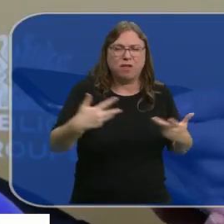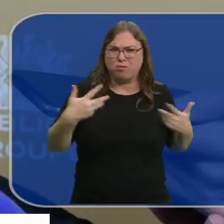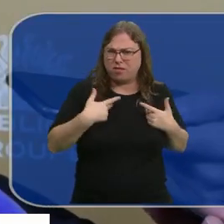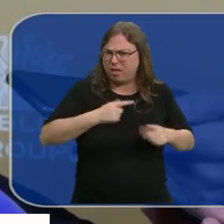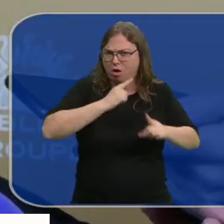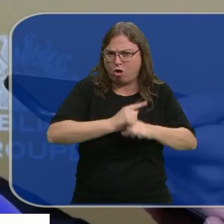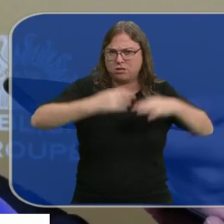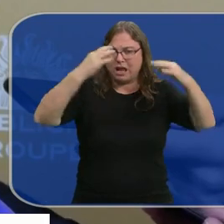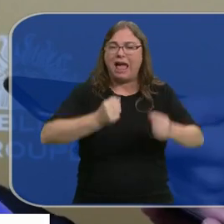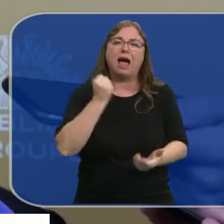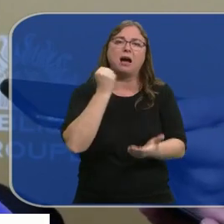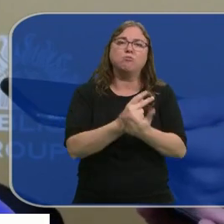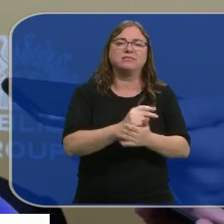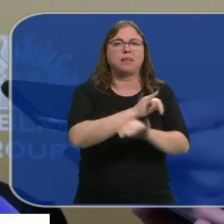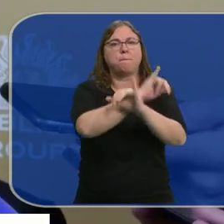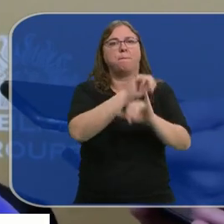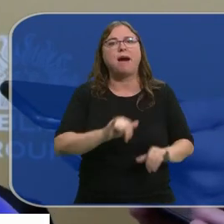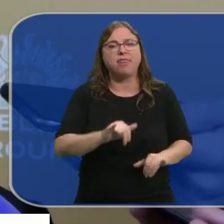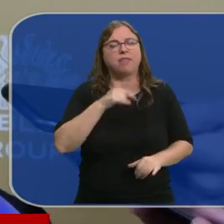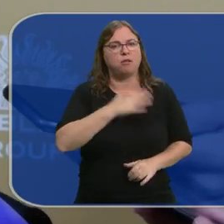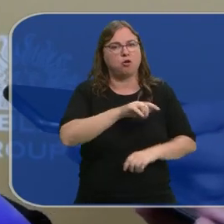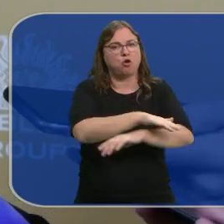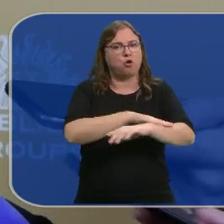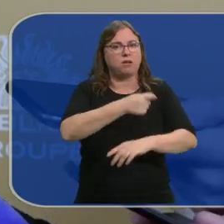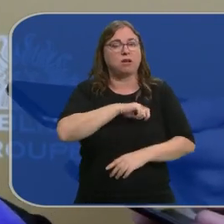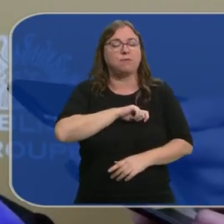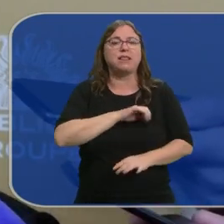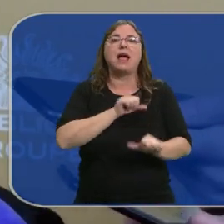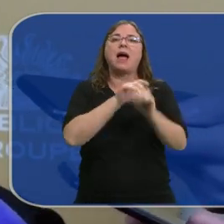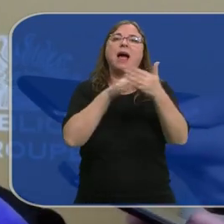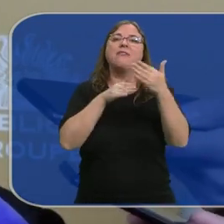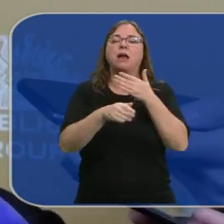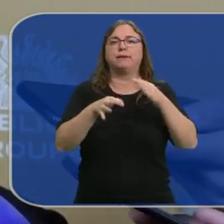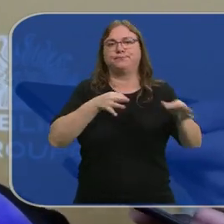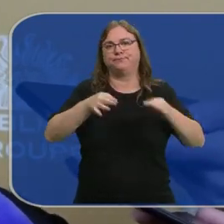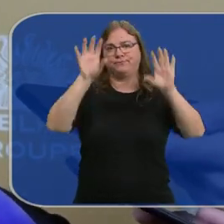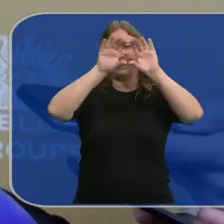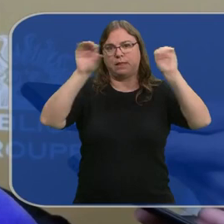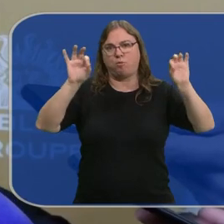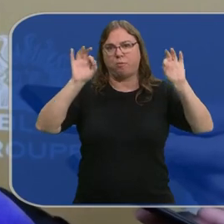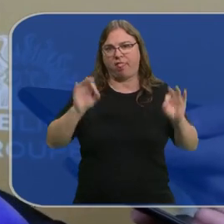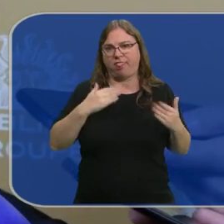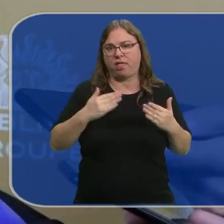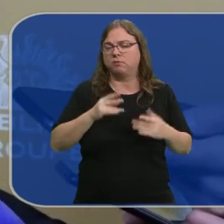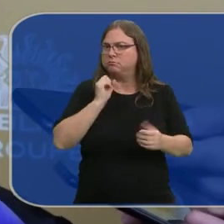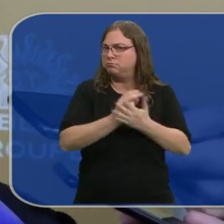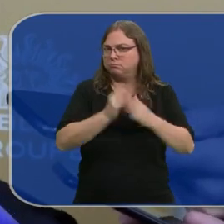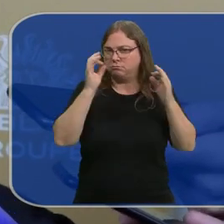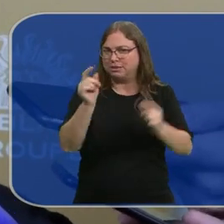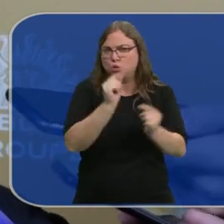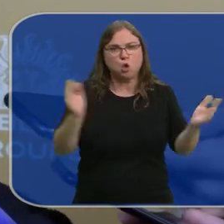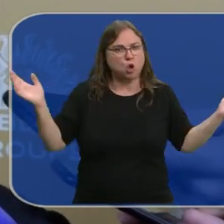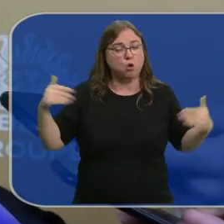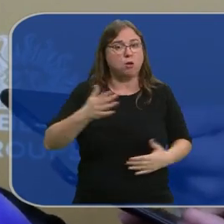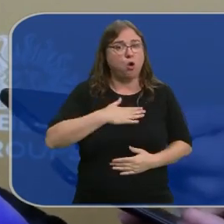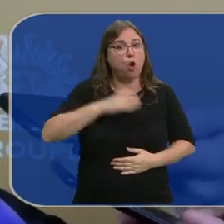la apuesta por la paz del gobierno de España a través de métodos diplomáticos es una apuesta absolutamente indiscutible. Y